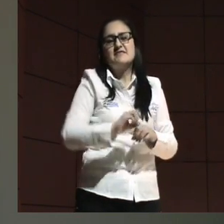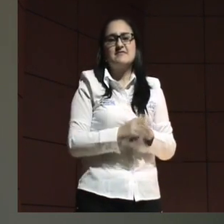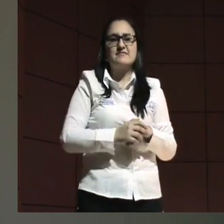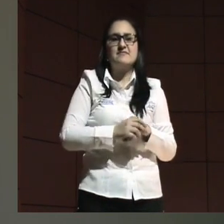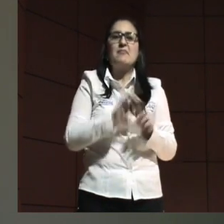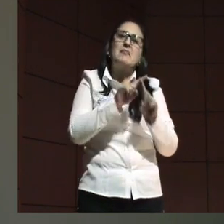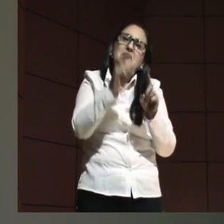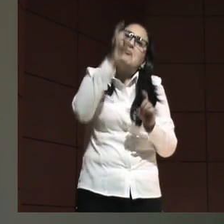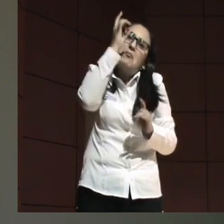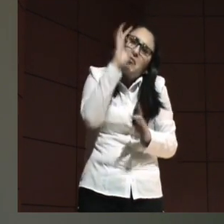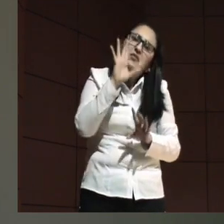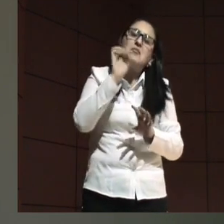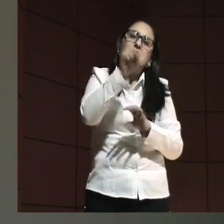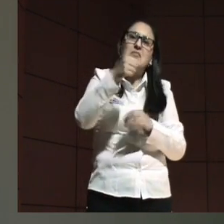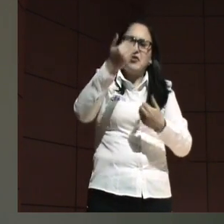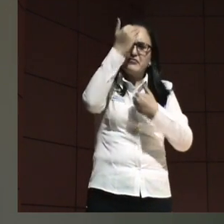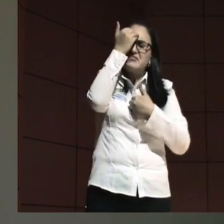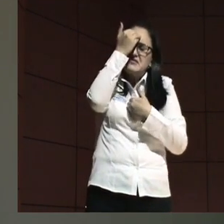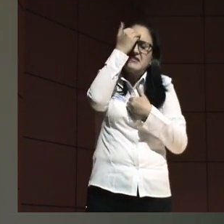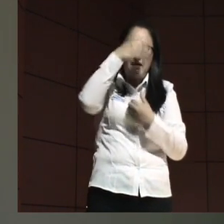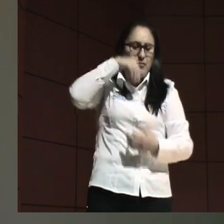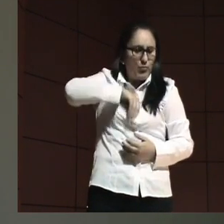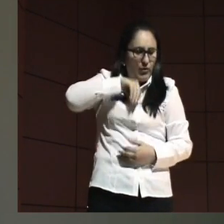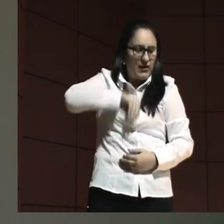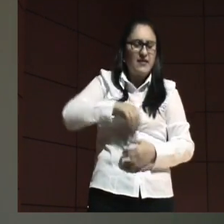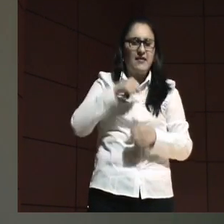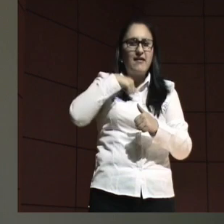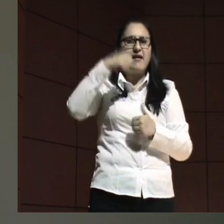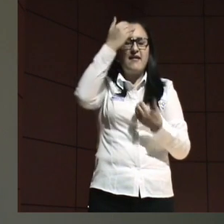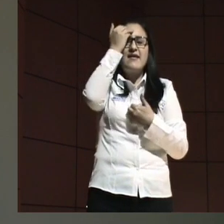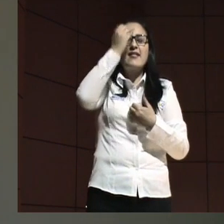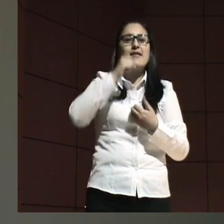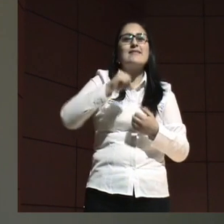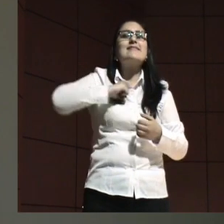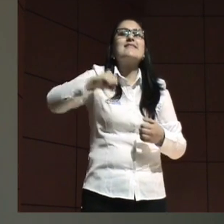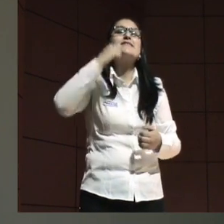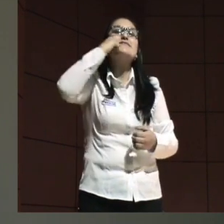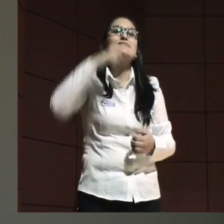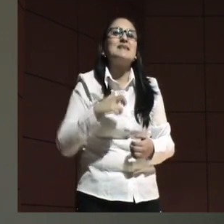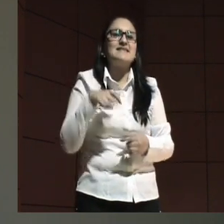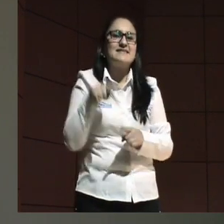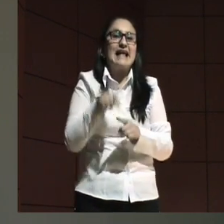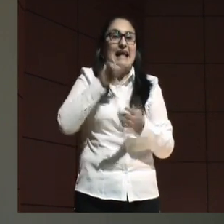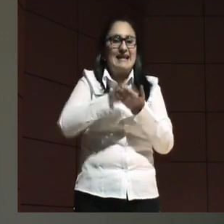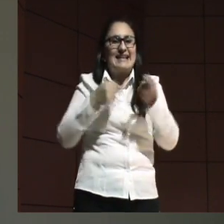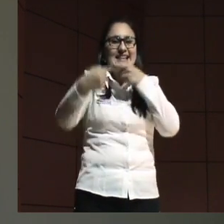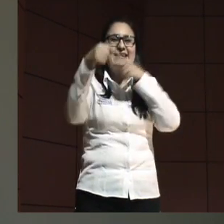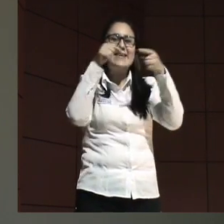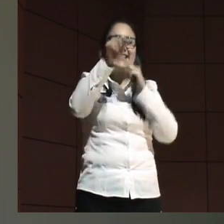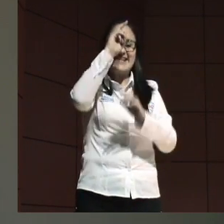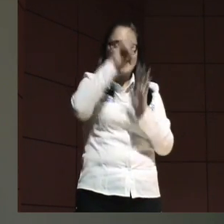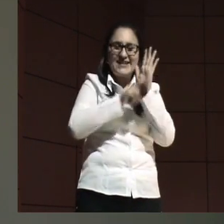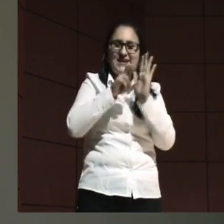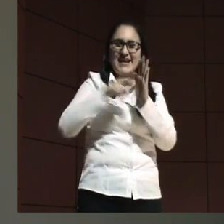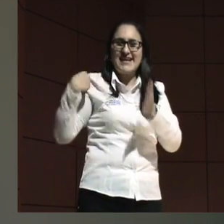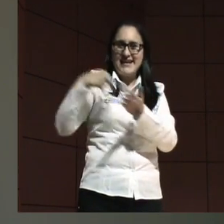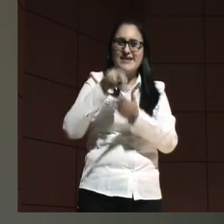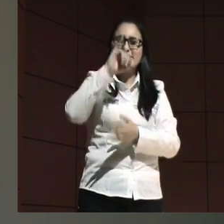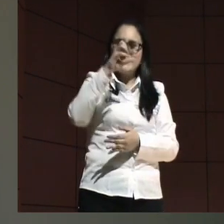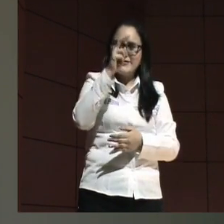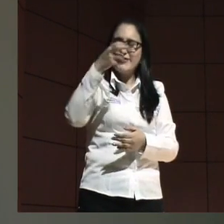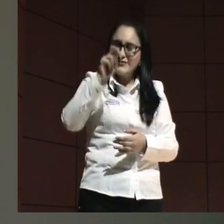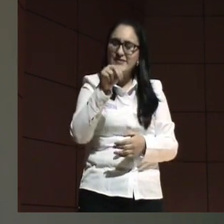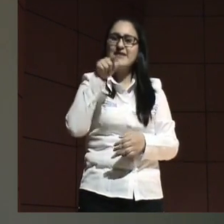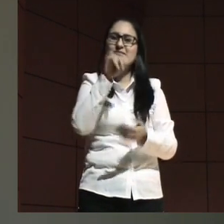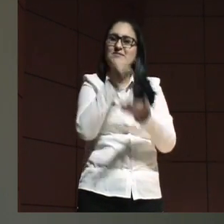Pero de pronto sí hay una conciencia moral universal y es de la cual parten los derechos humanos. Y en este debate de la teoría de John Rawls, hay que decirlo,